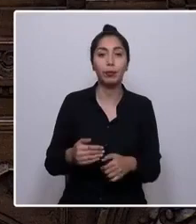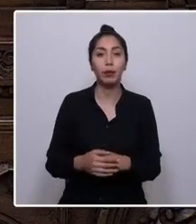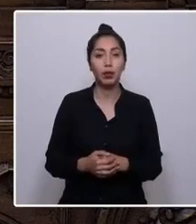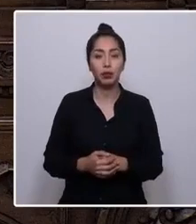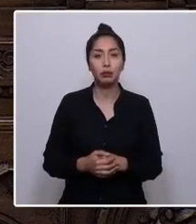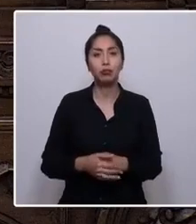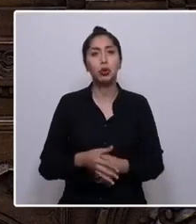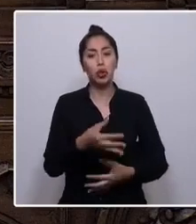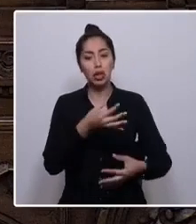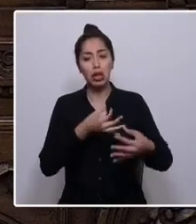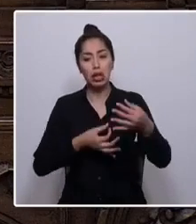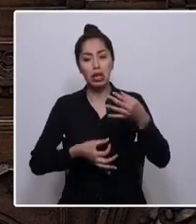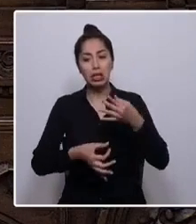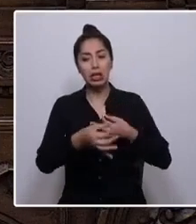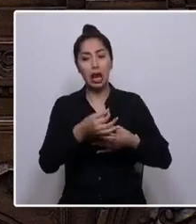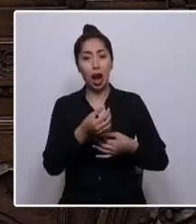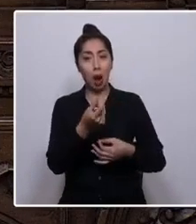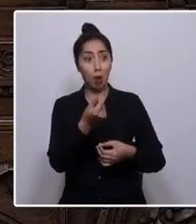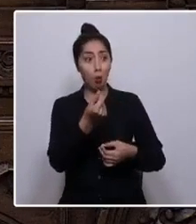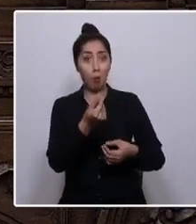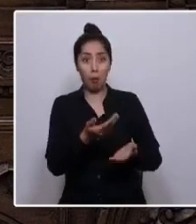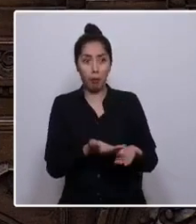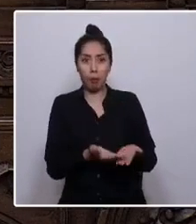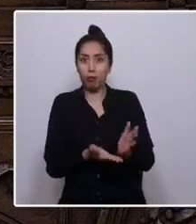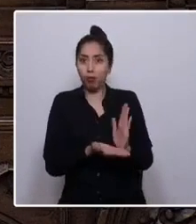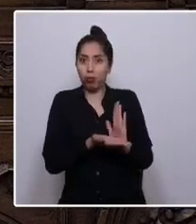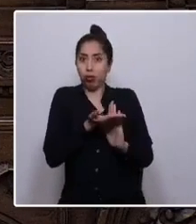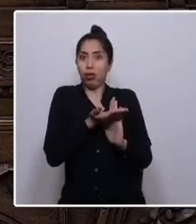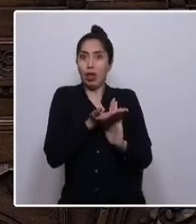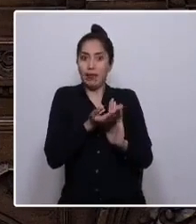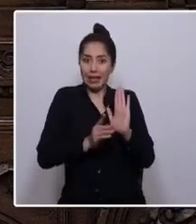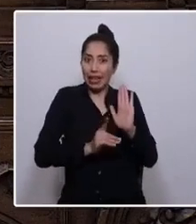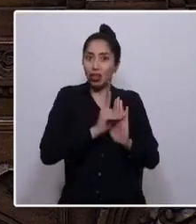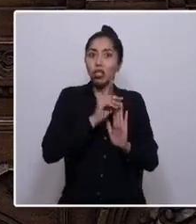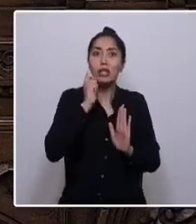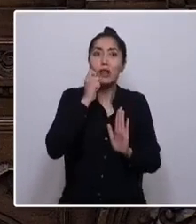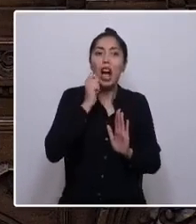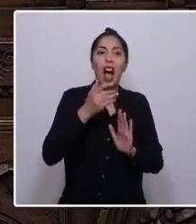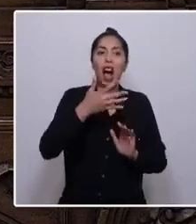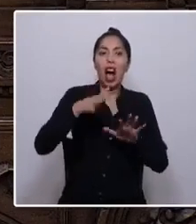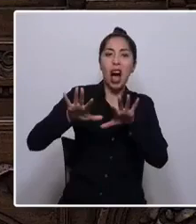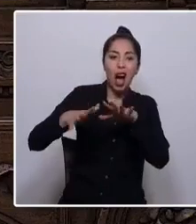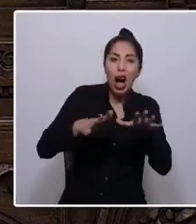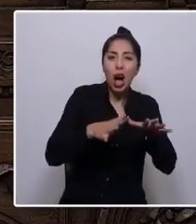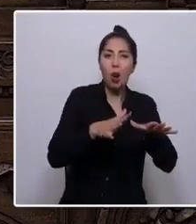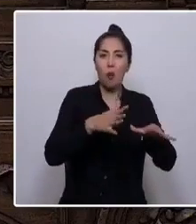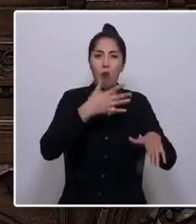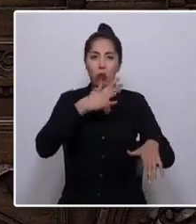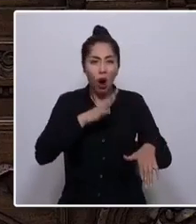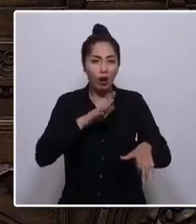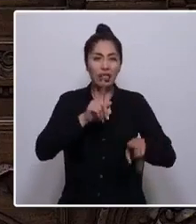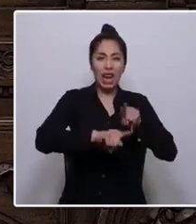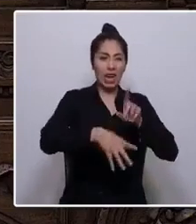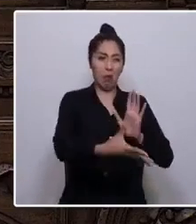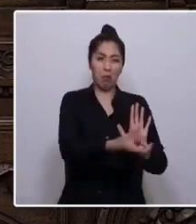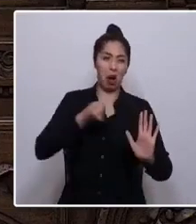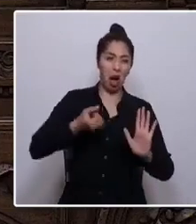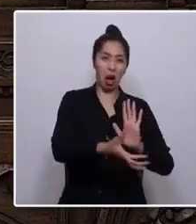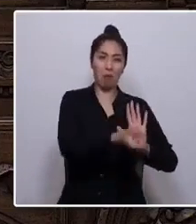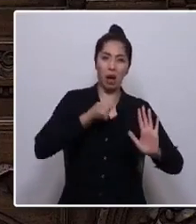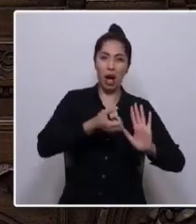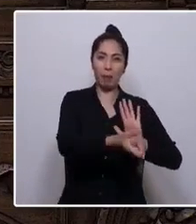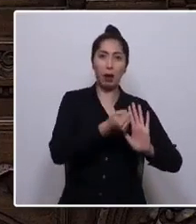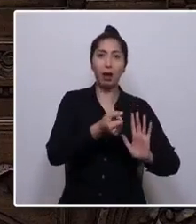prosperidad emanaría de desgarrar la tierra, el aire y el mar, competir entre pares para dejar de serlo y